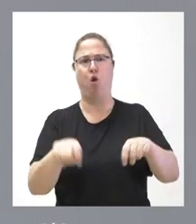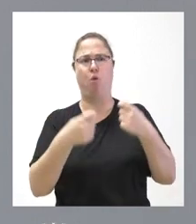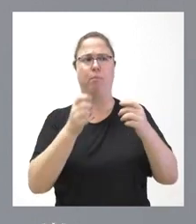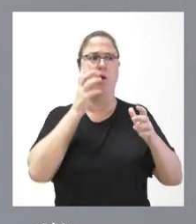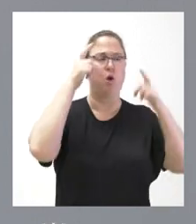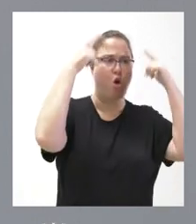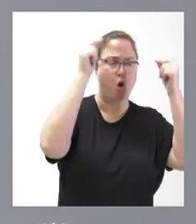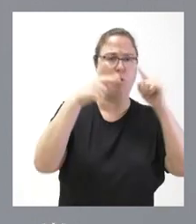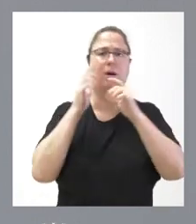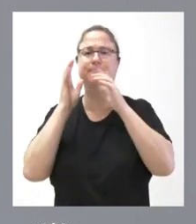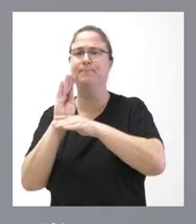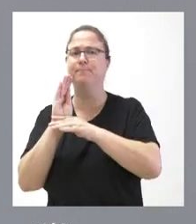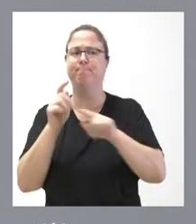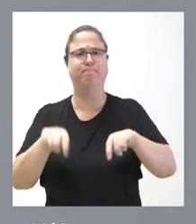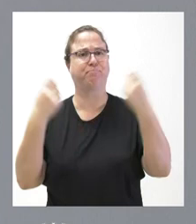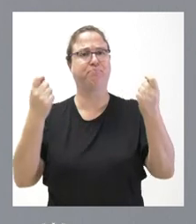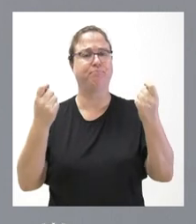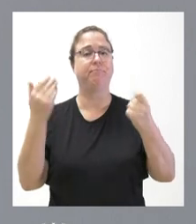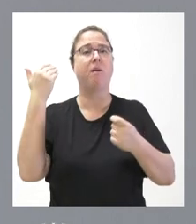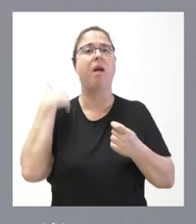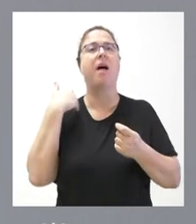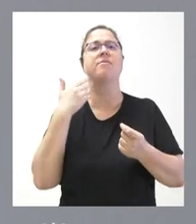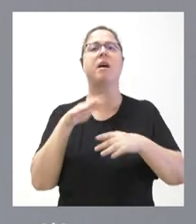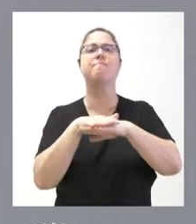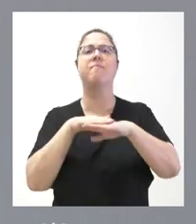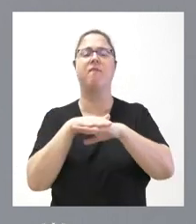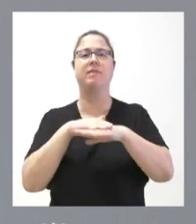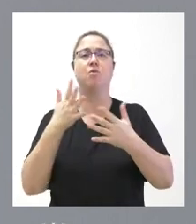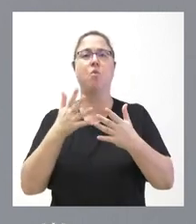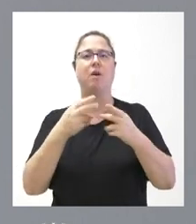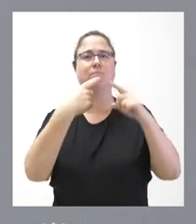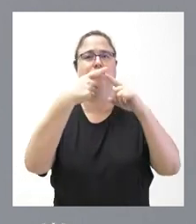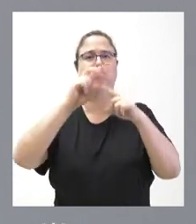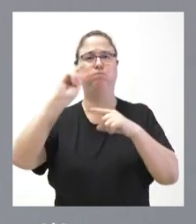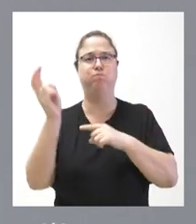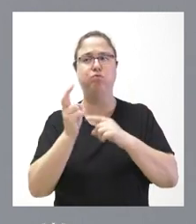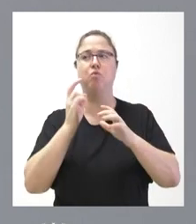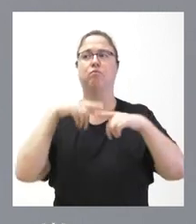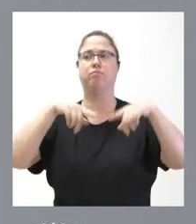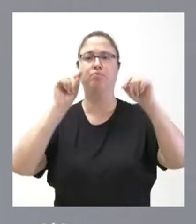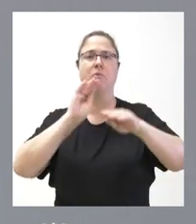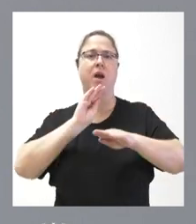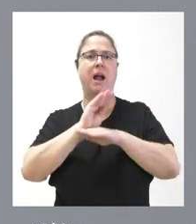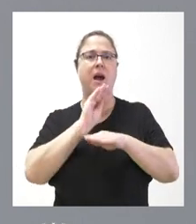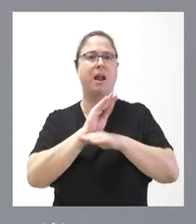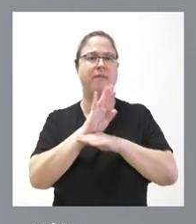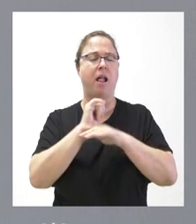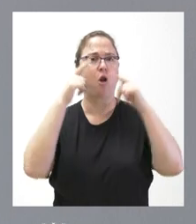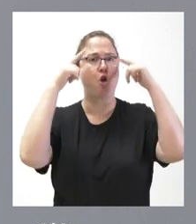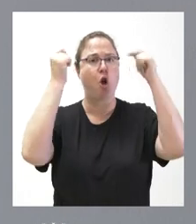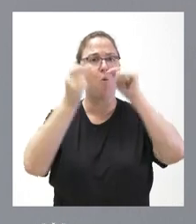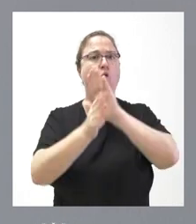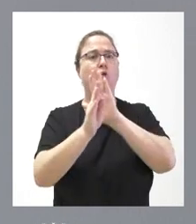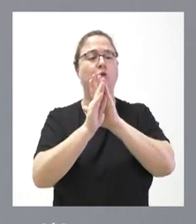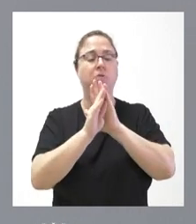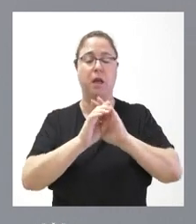un punto de equilibrio que se basaba esencialmente en la diversidad de la especie, en la garantía de la existencia del lobo, el aumento del número